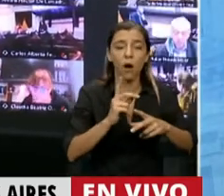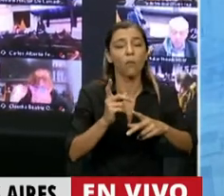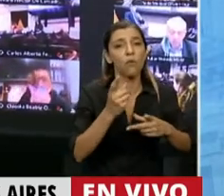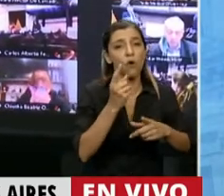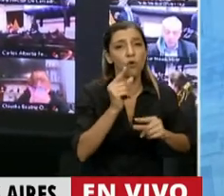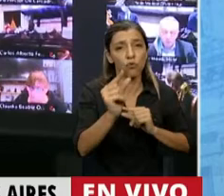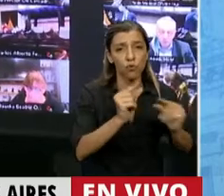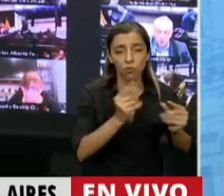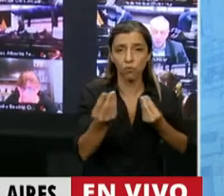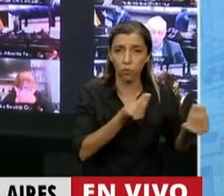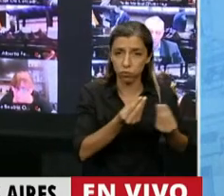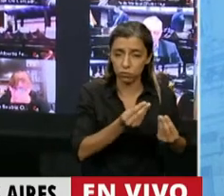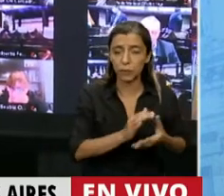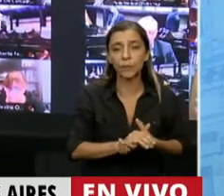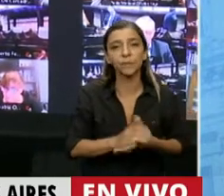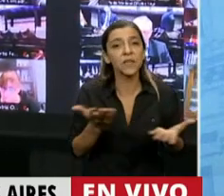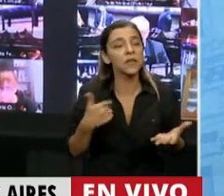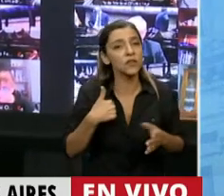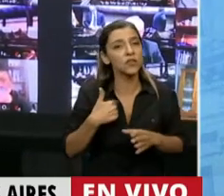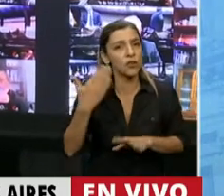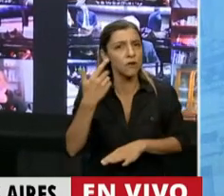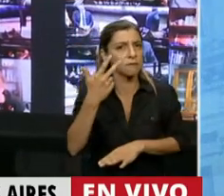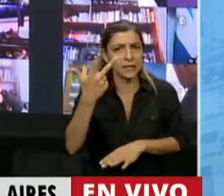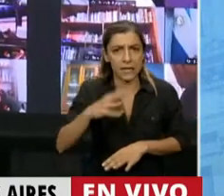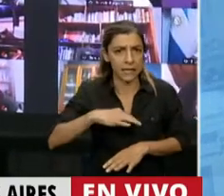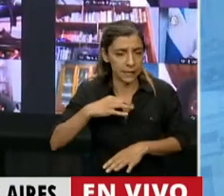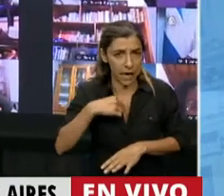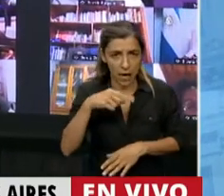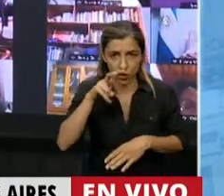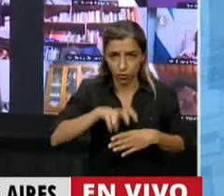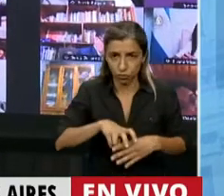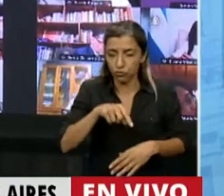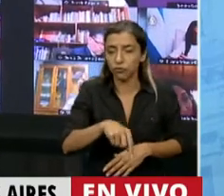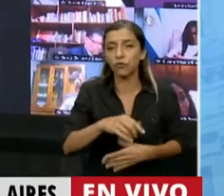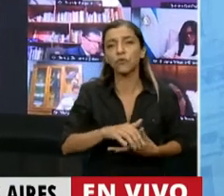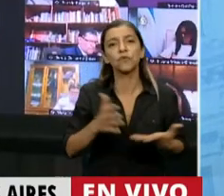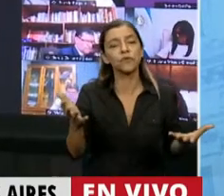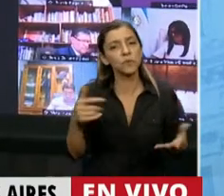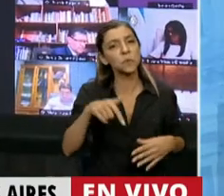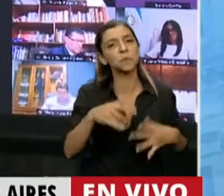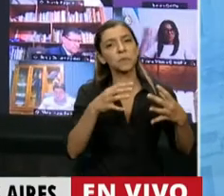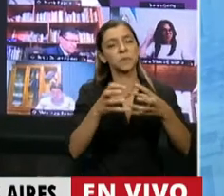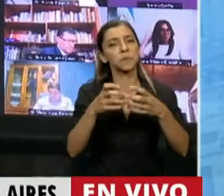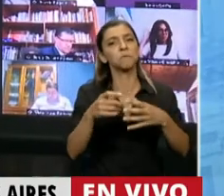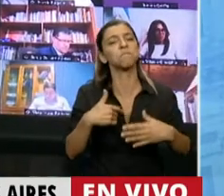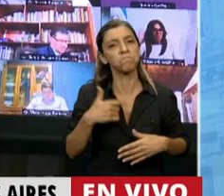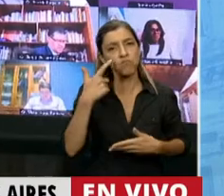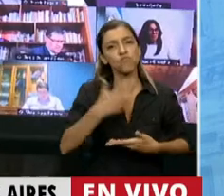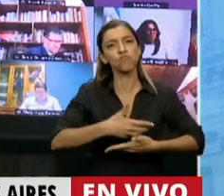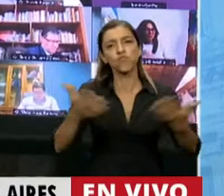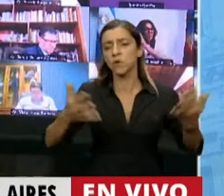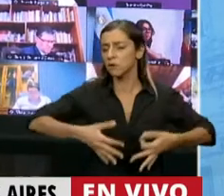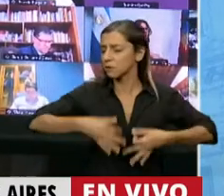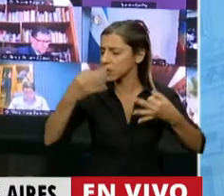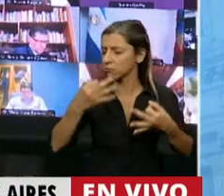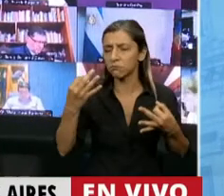que estoy en este Congreso, esta sesión es una buena expresión de la crisis